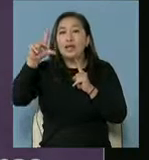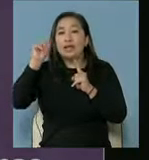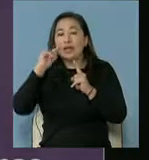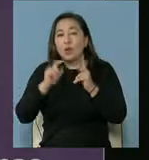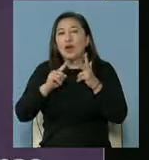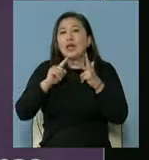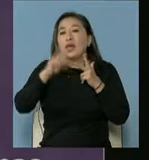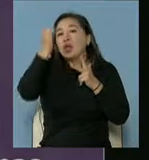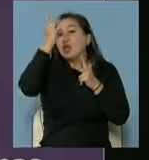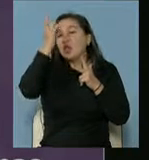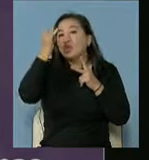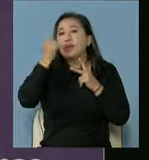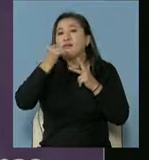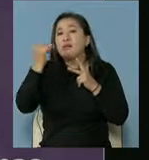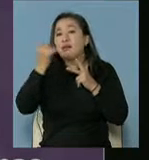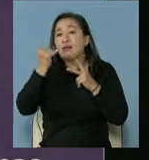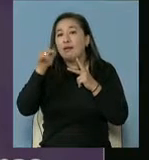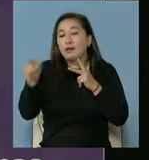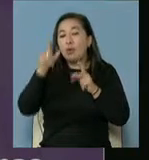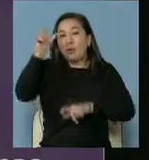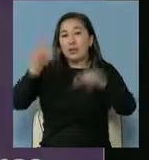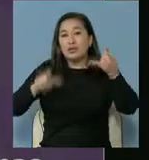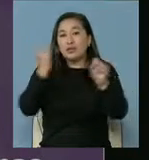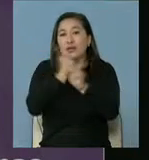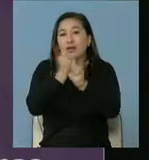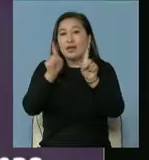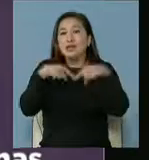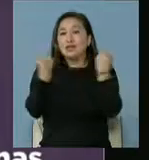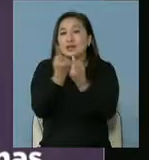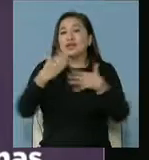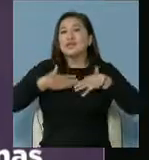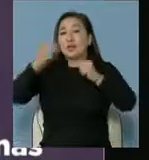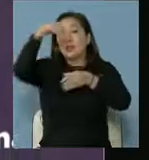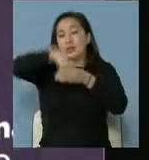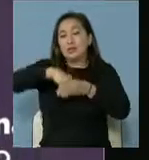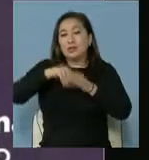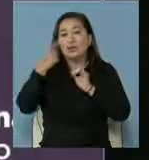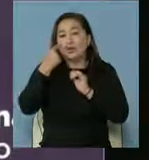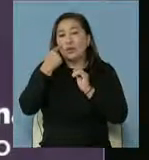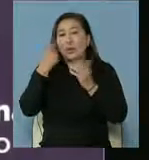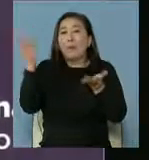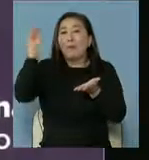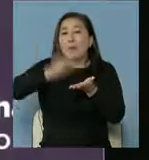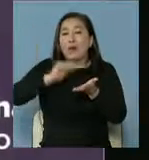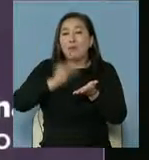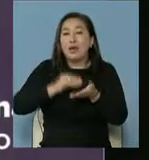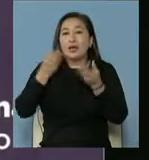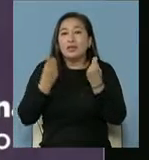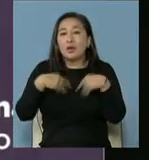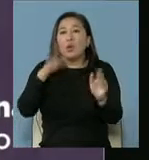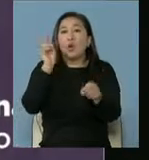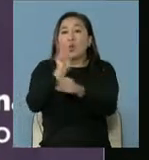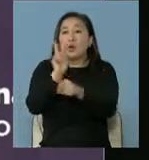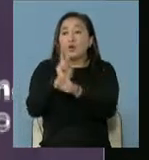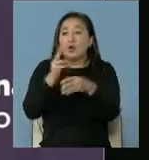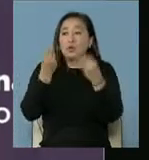y 12 negativos personal de salud del hospital Orías. Se están implementando las medidas